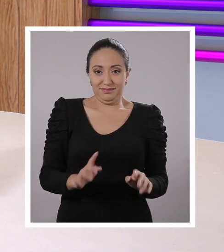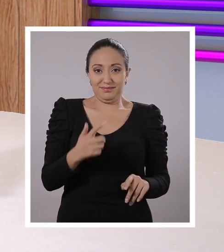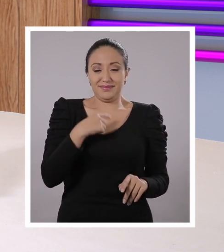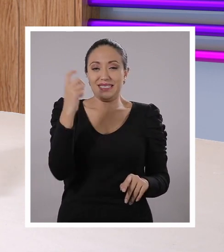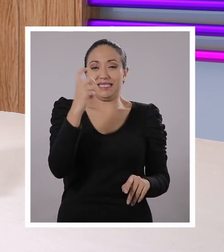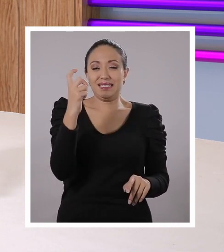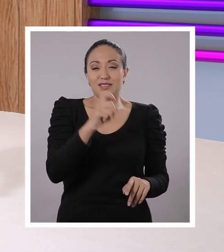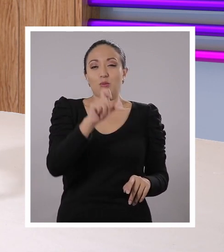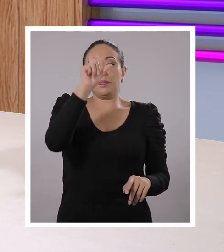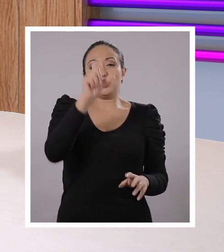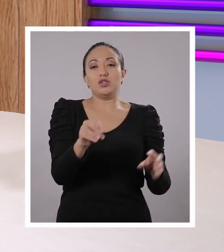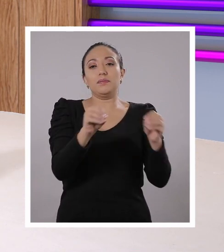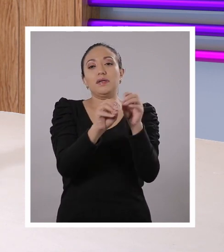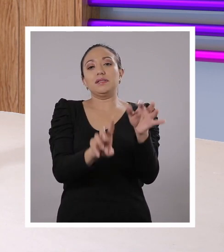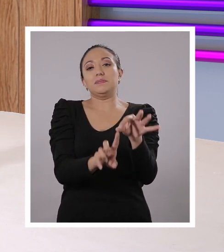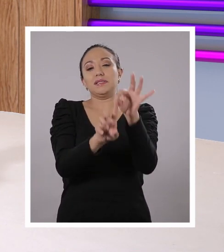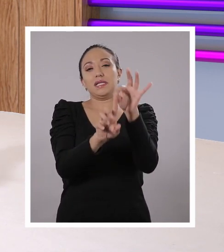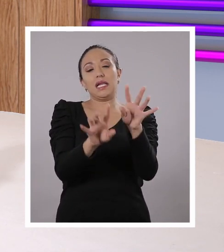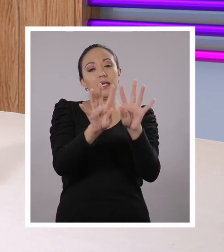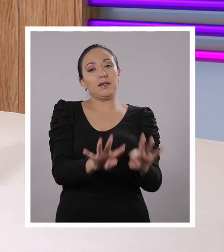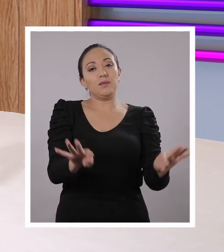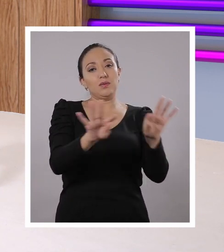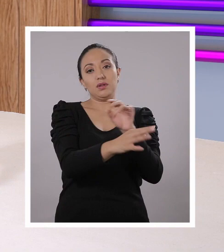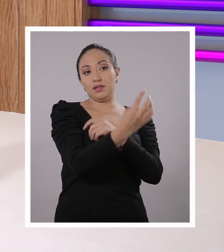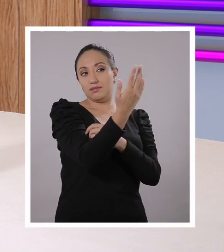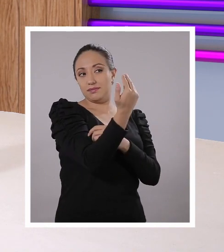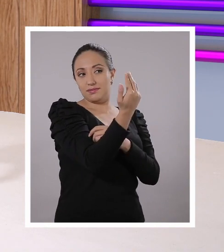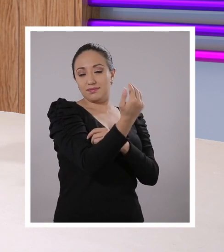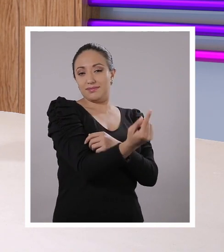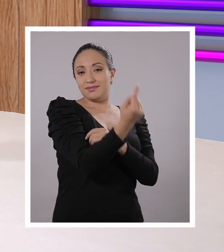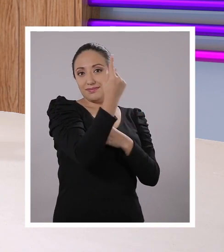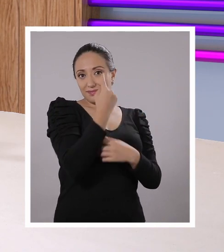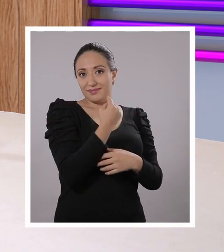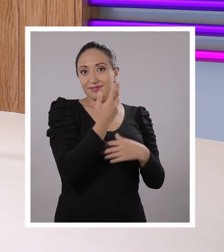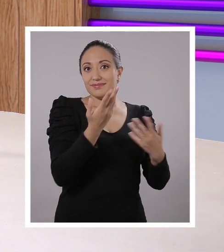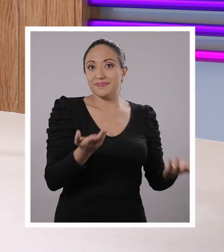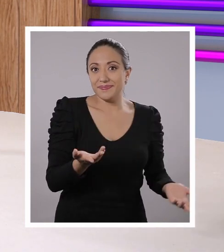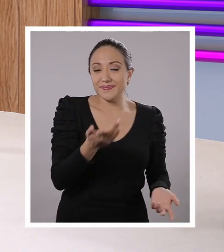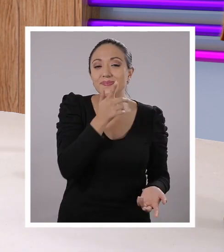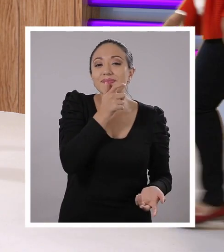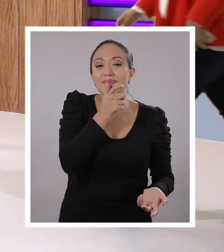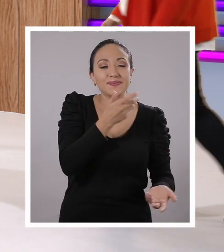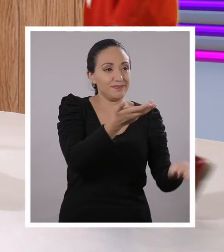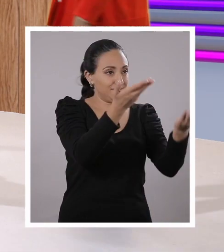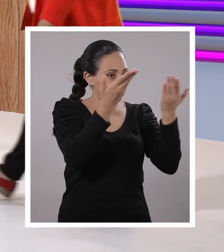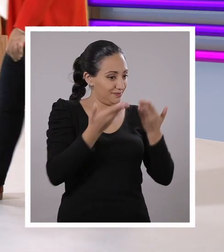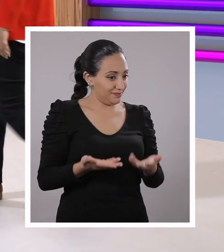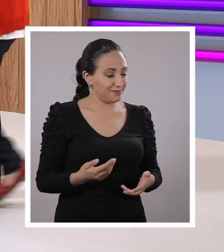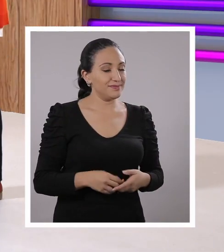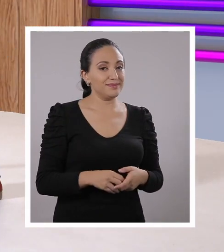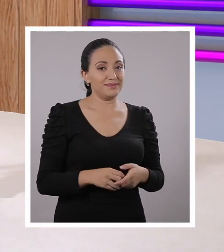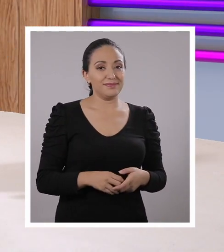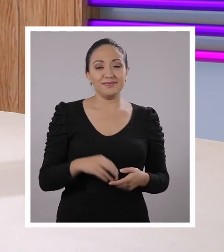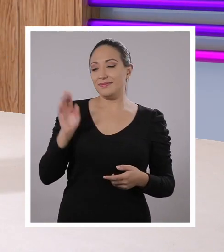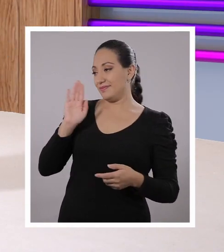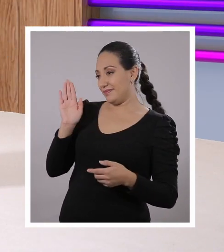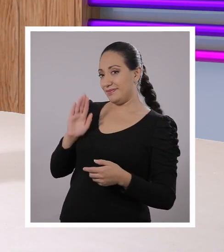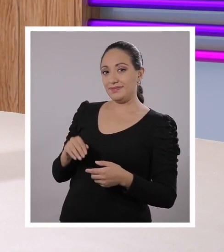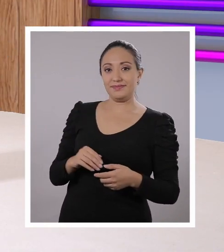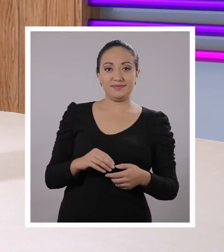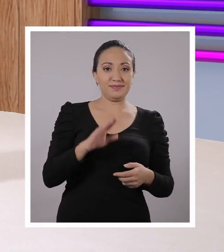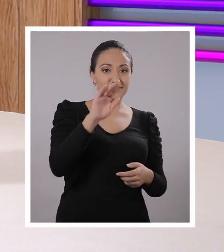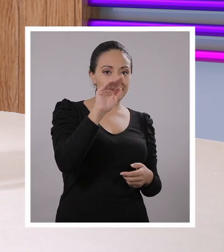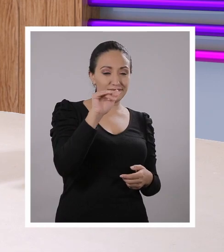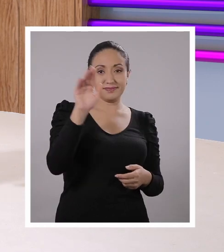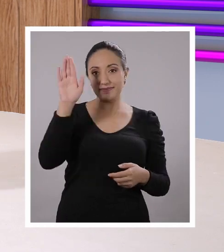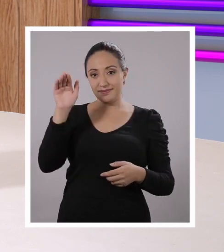Necesito aquí al personaje fundamental de esta clase y démosle la bienvenida a la profe Gaby. Hola Gaby,